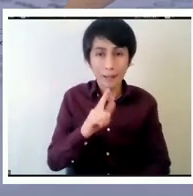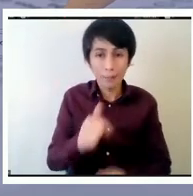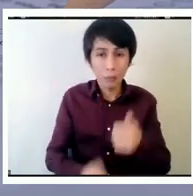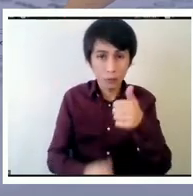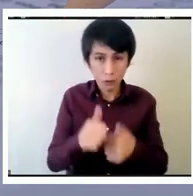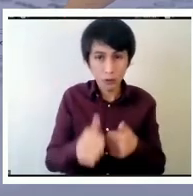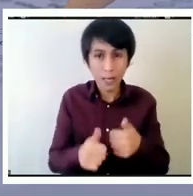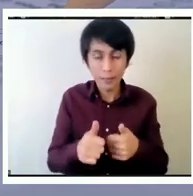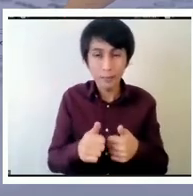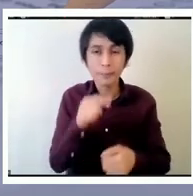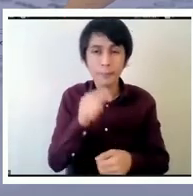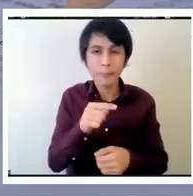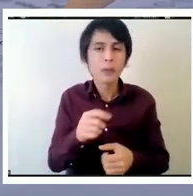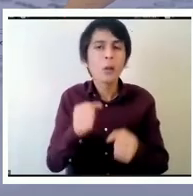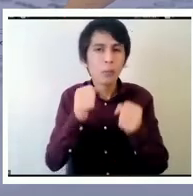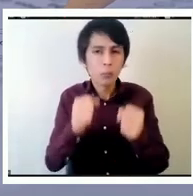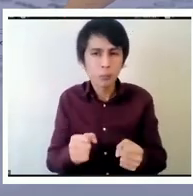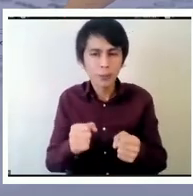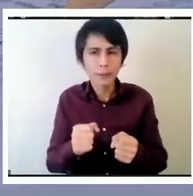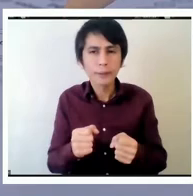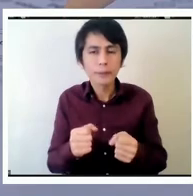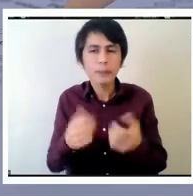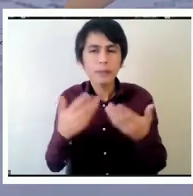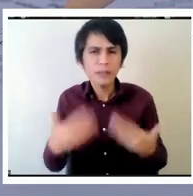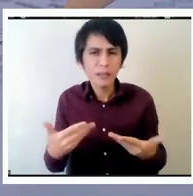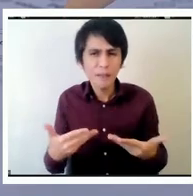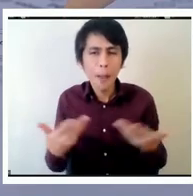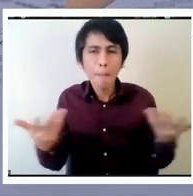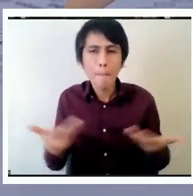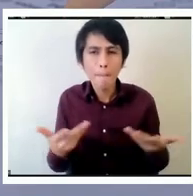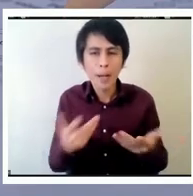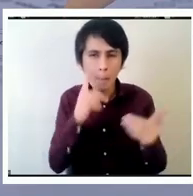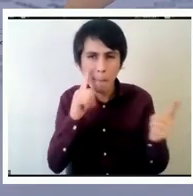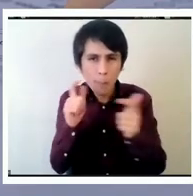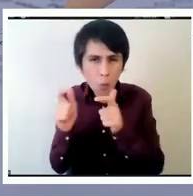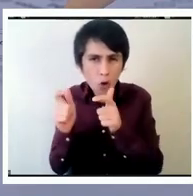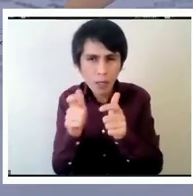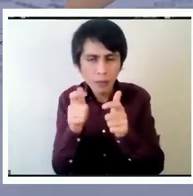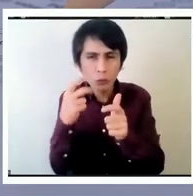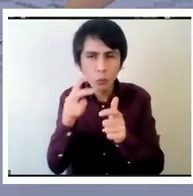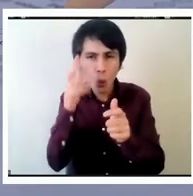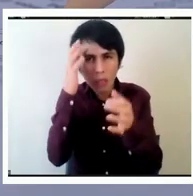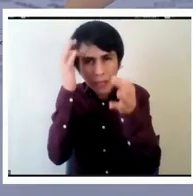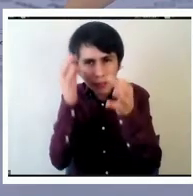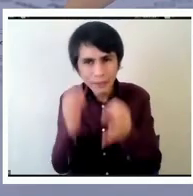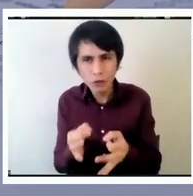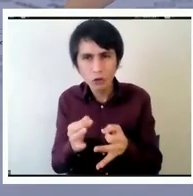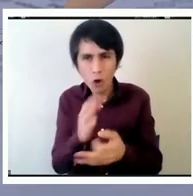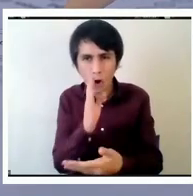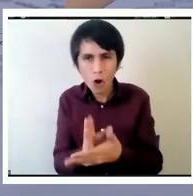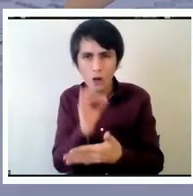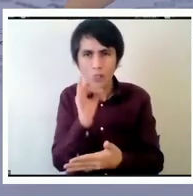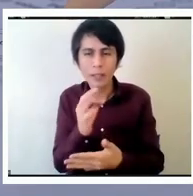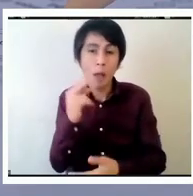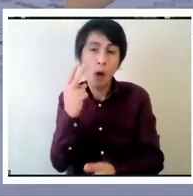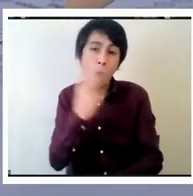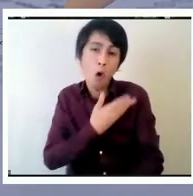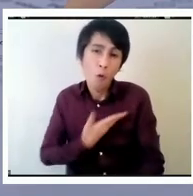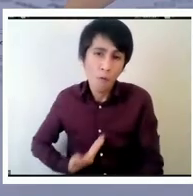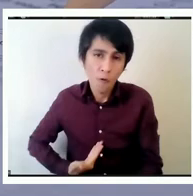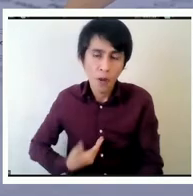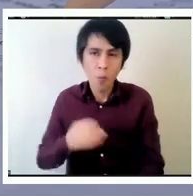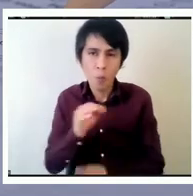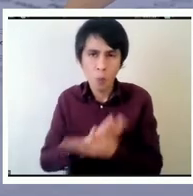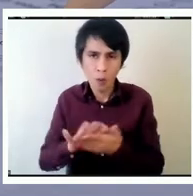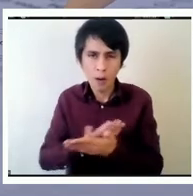puede ser útil cierto para monitorear y decisiones que puedan tomar cierto en términos de política o el gobierno como Melanie nos mencionaba